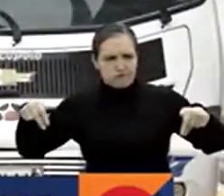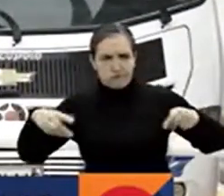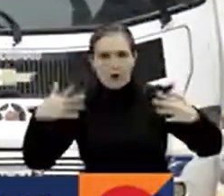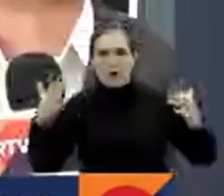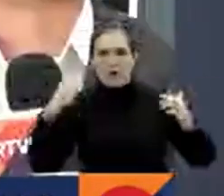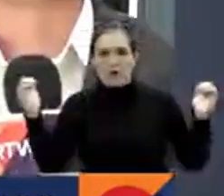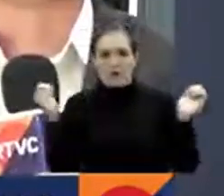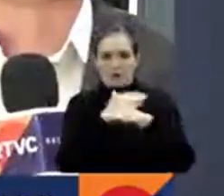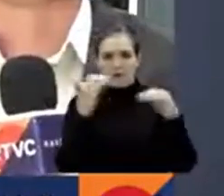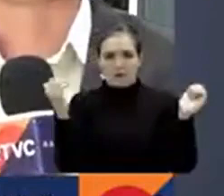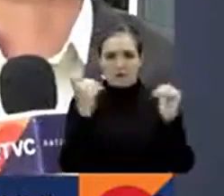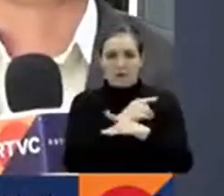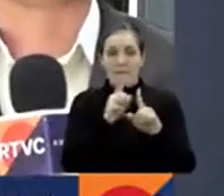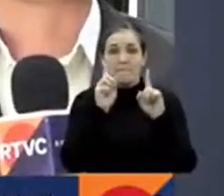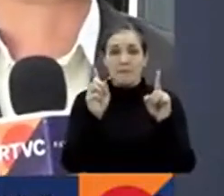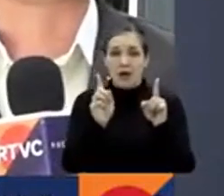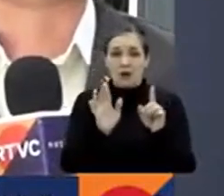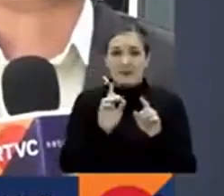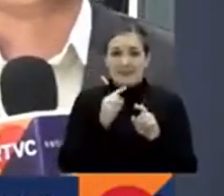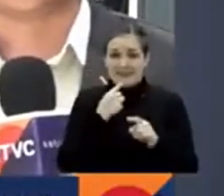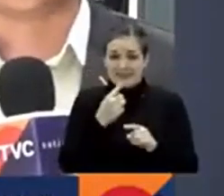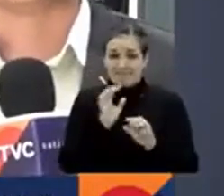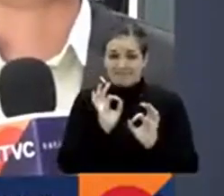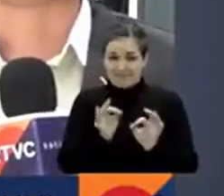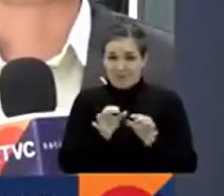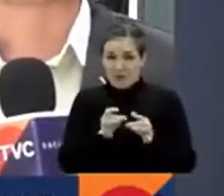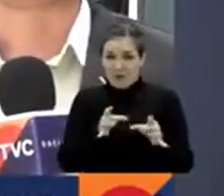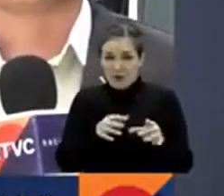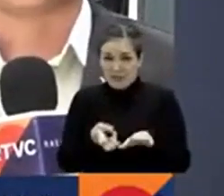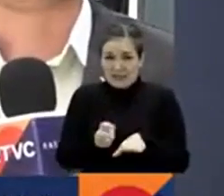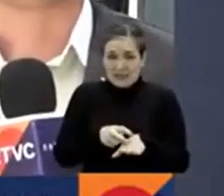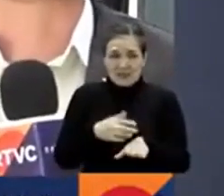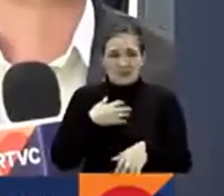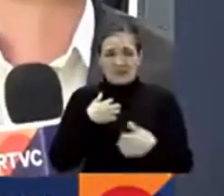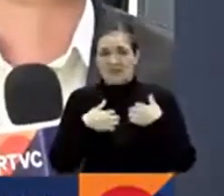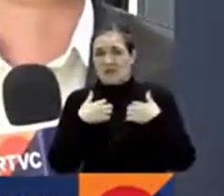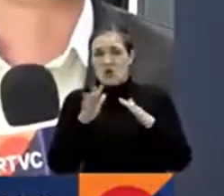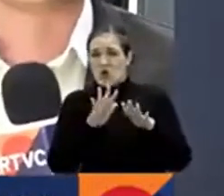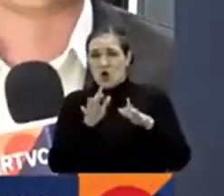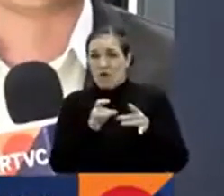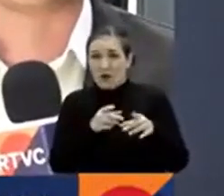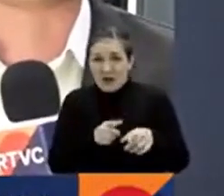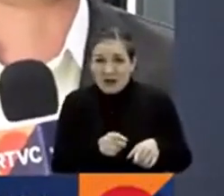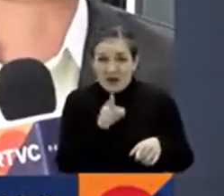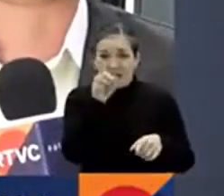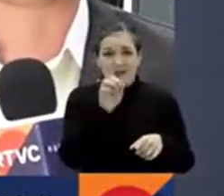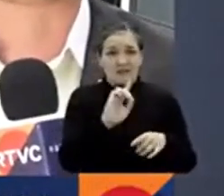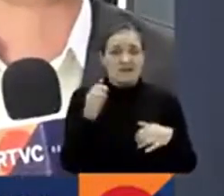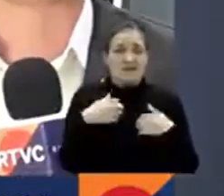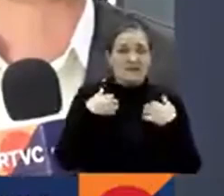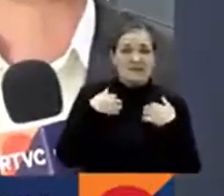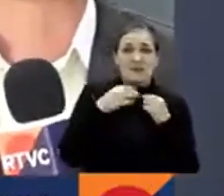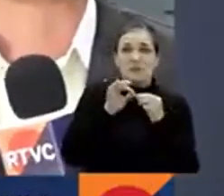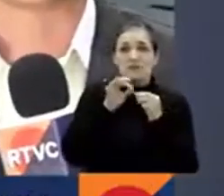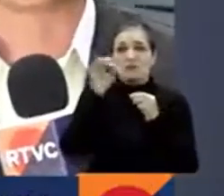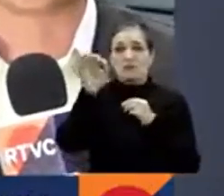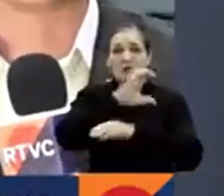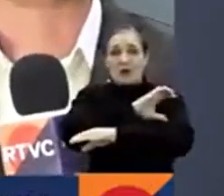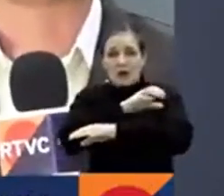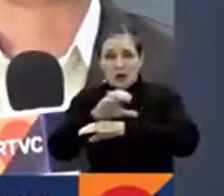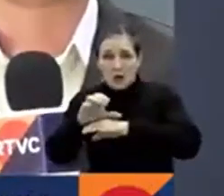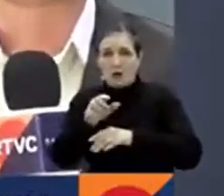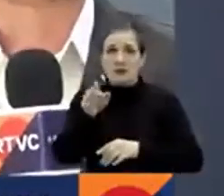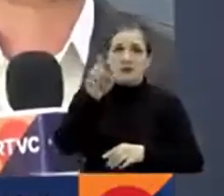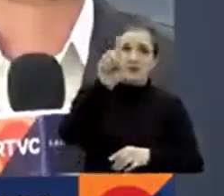asociaciones de pasajeros aseguran que muchos viajeros continúan con miedo y con temor de tomar un bus que los lleve a poblaciones como Caucasia o